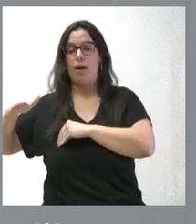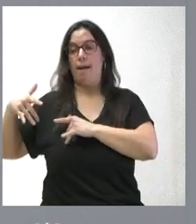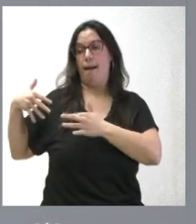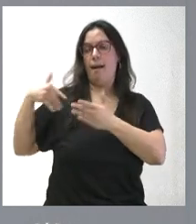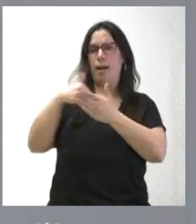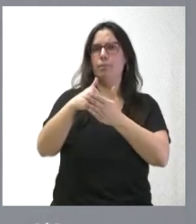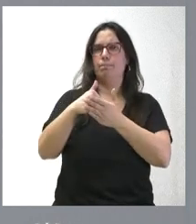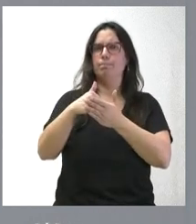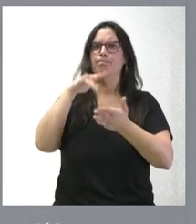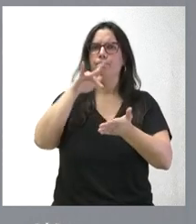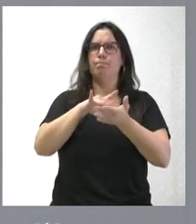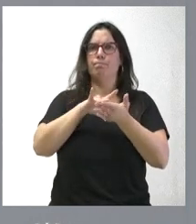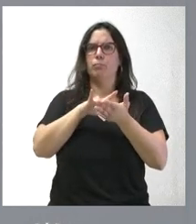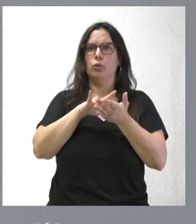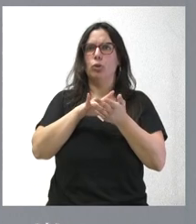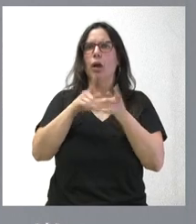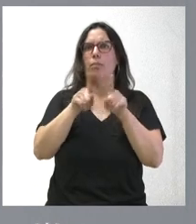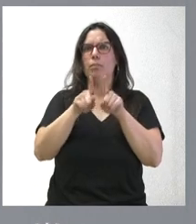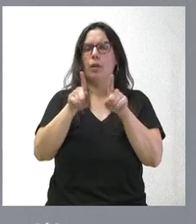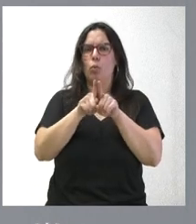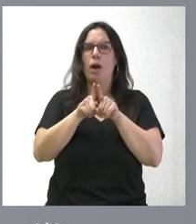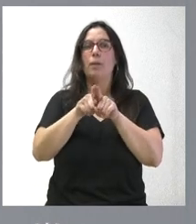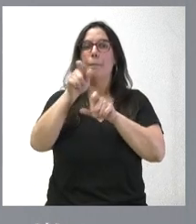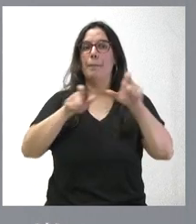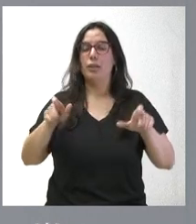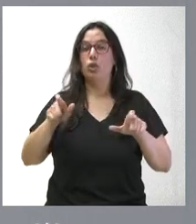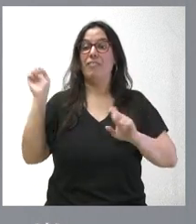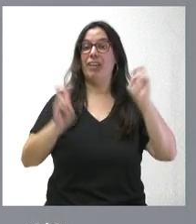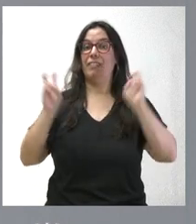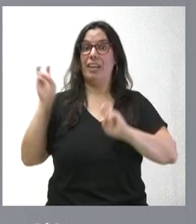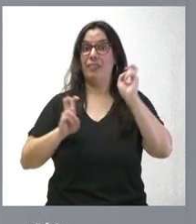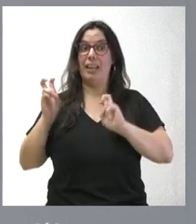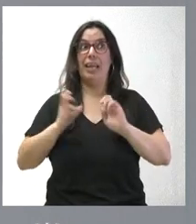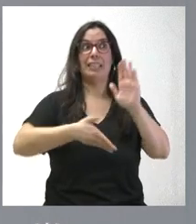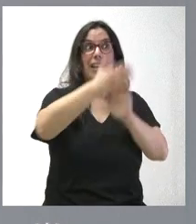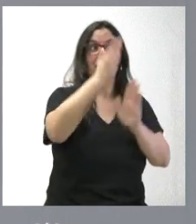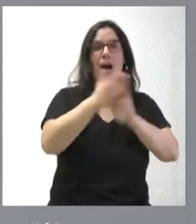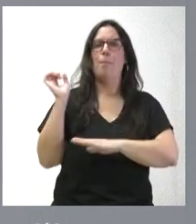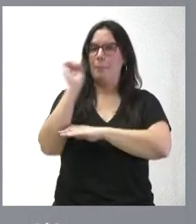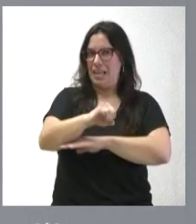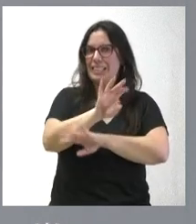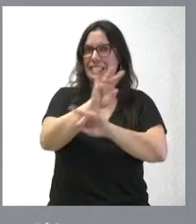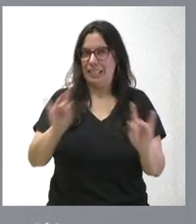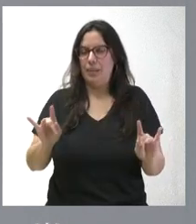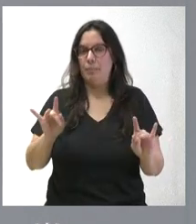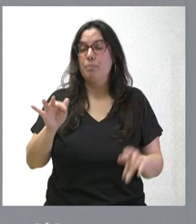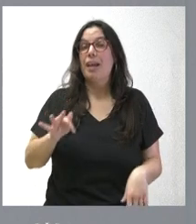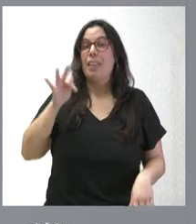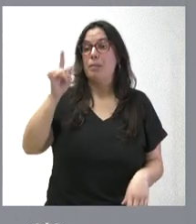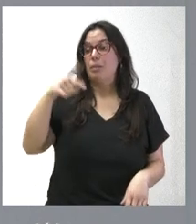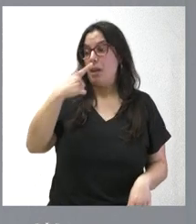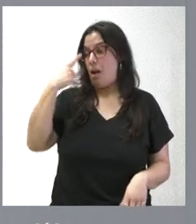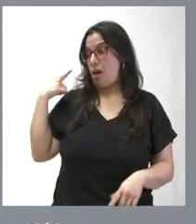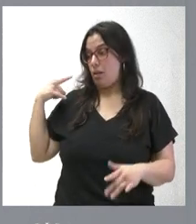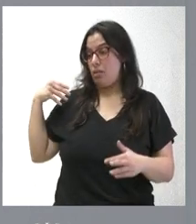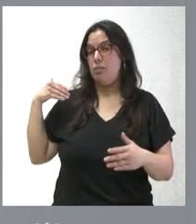experimentando un saldo migratorio positivo. Es mucha más la gente que viene a Castilla y León de la que se va. Y, además, incluso el último año lo